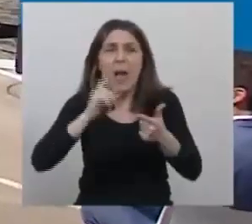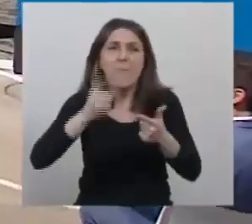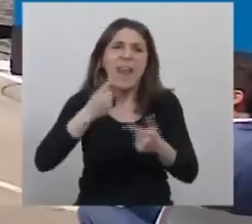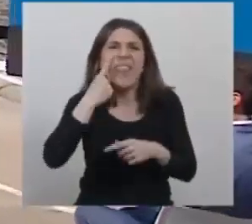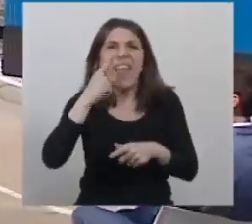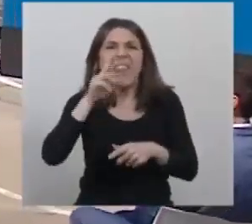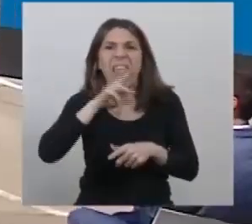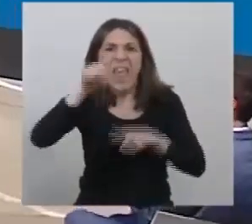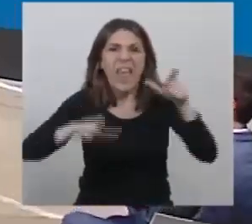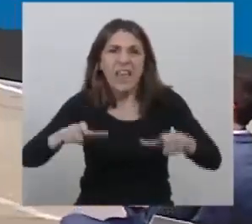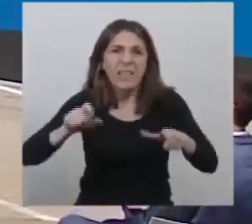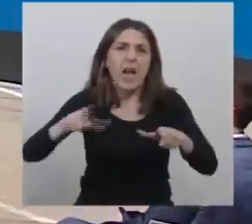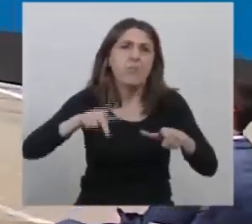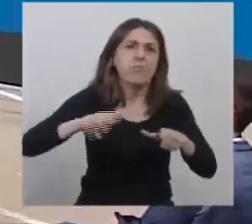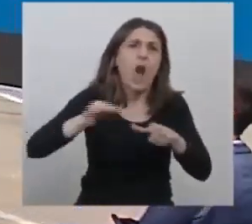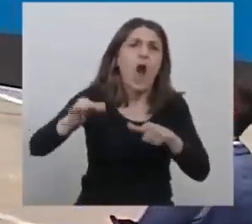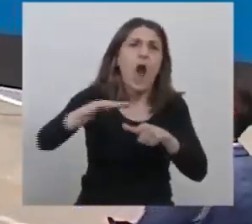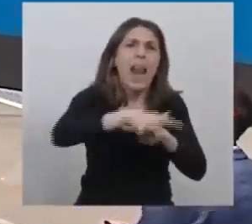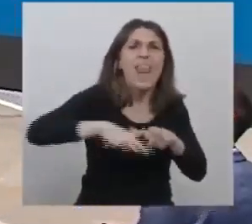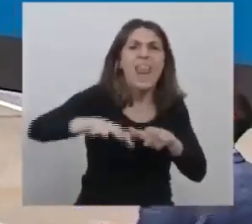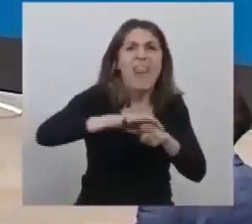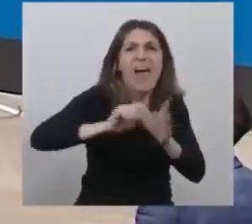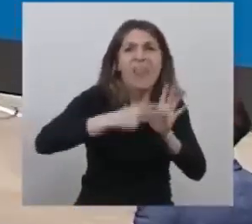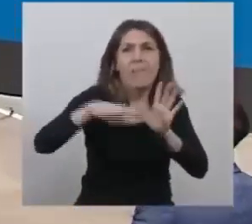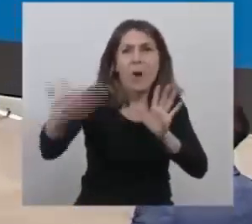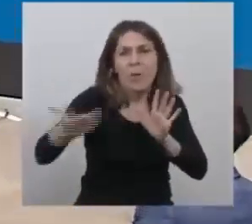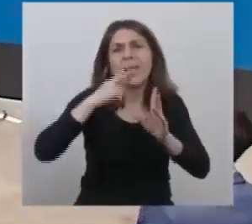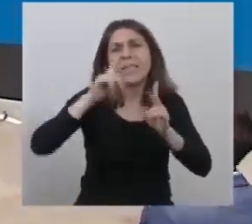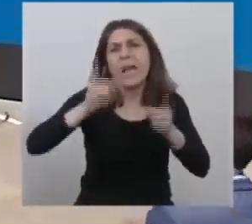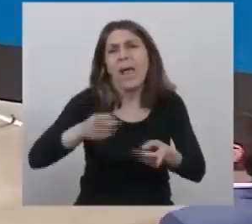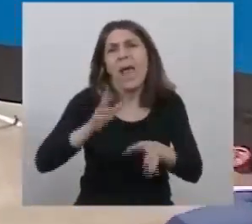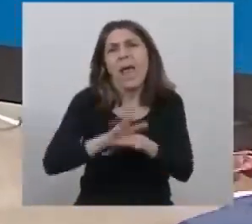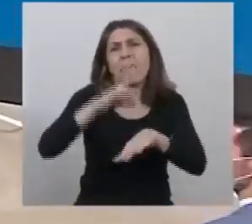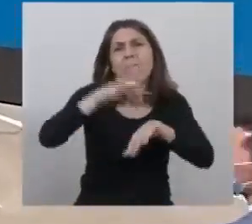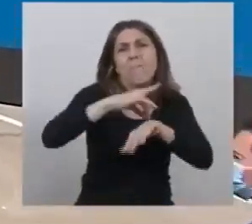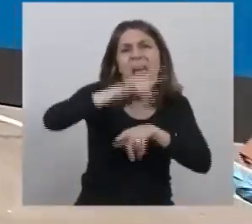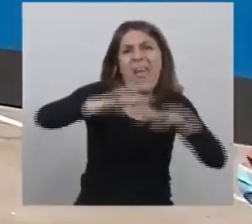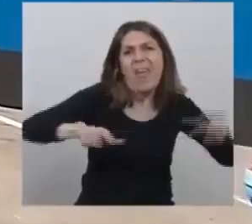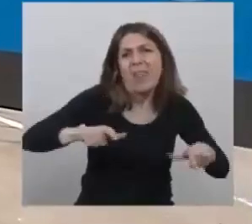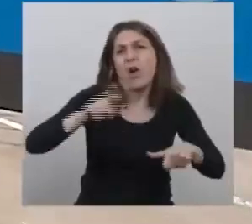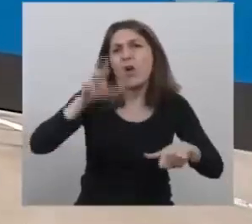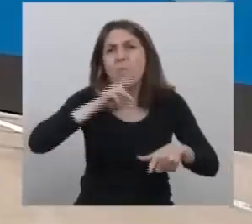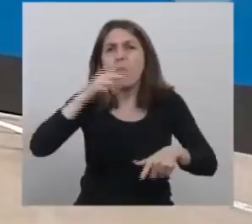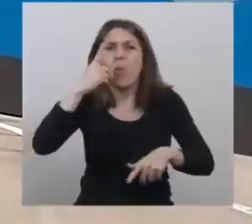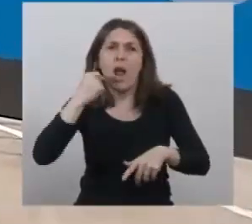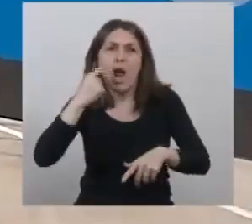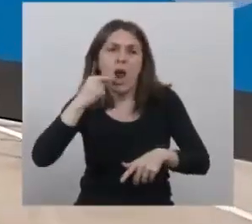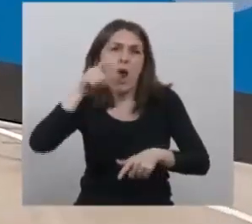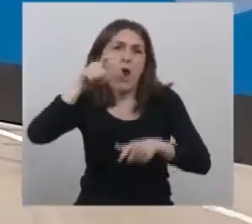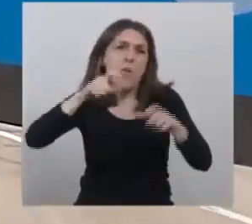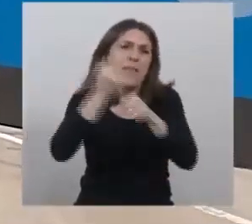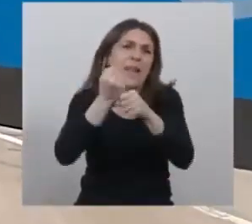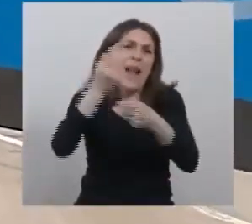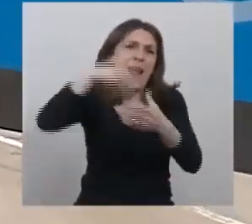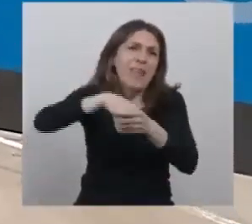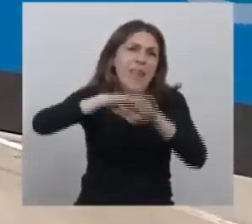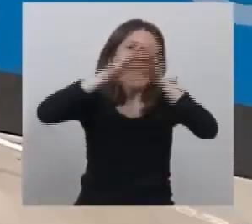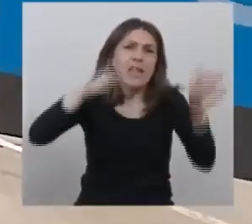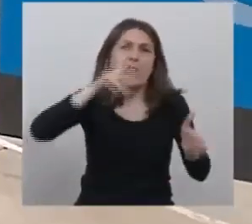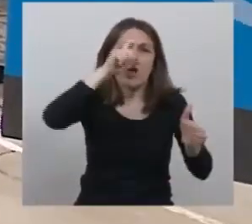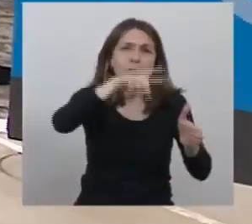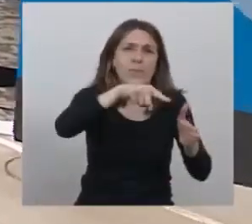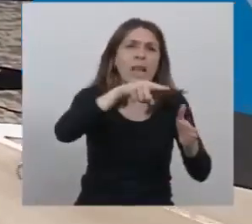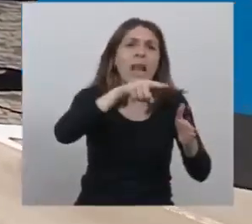intendentes de distintas localidades bonaerenses, personal médico, trabajadoras y trabajadores del Hospital Presidente